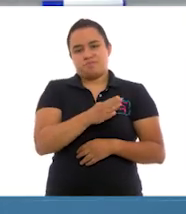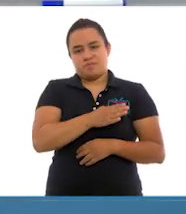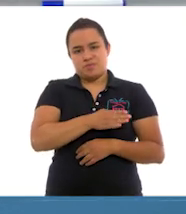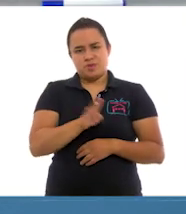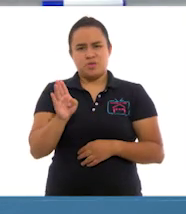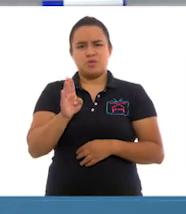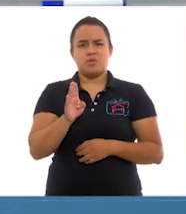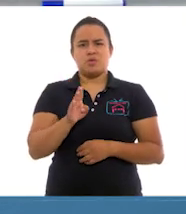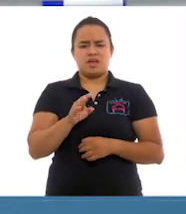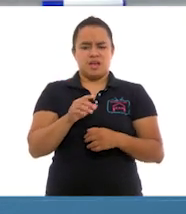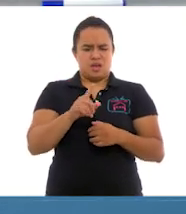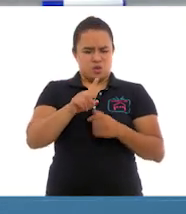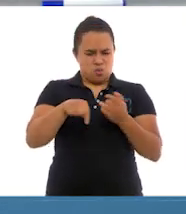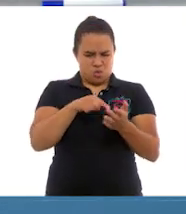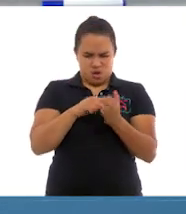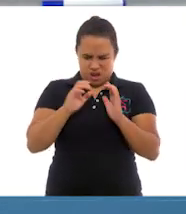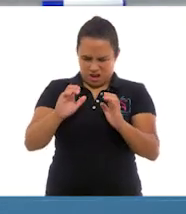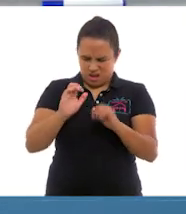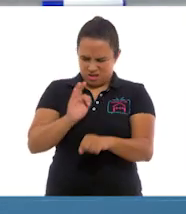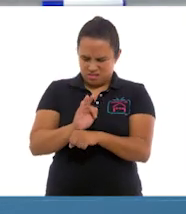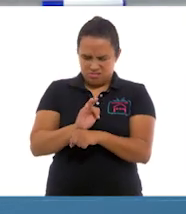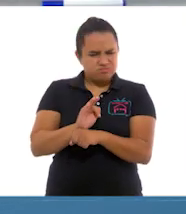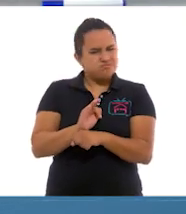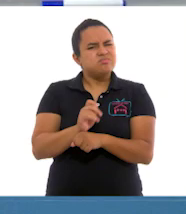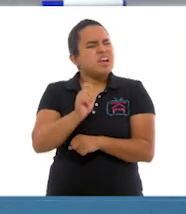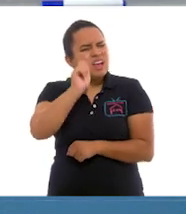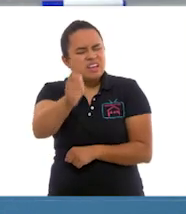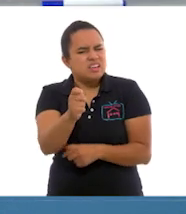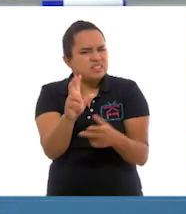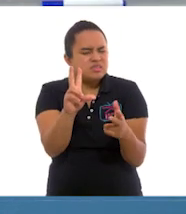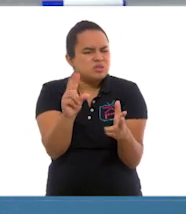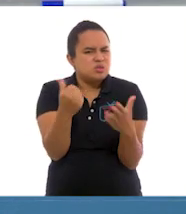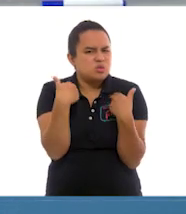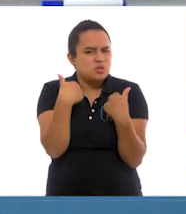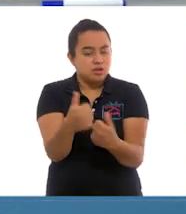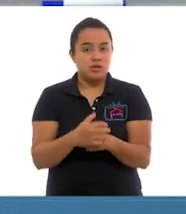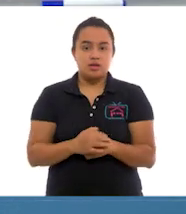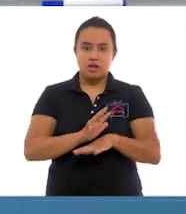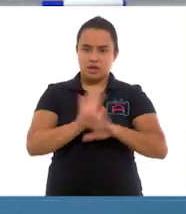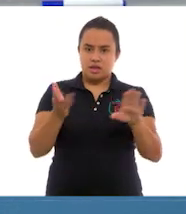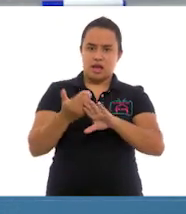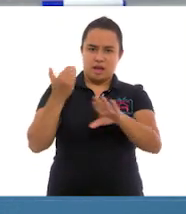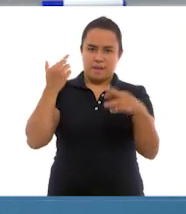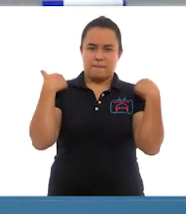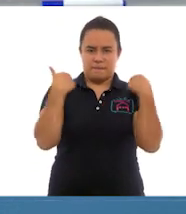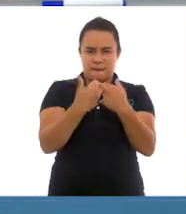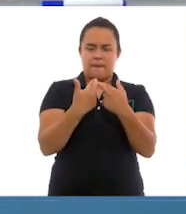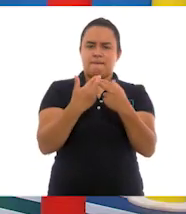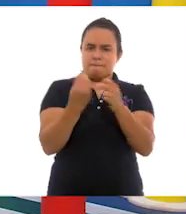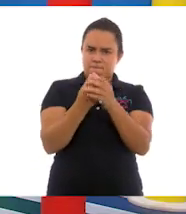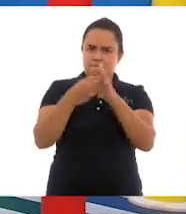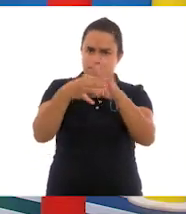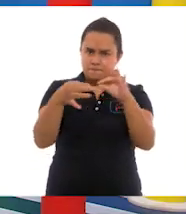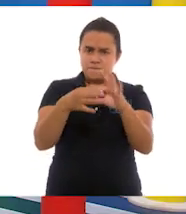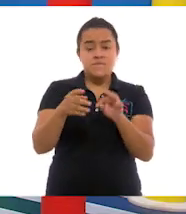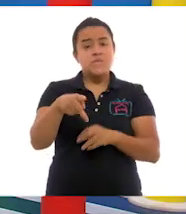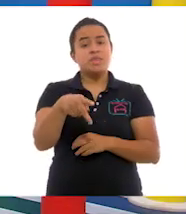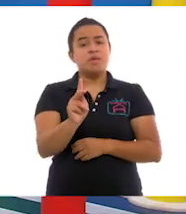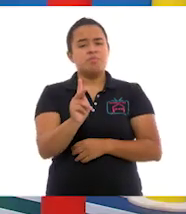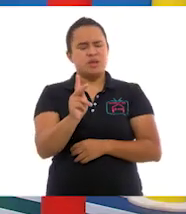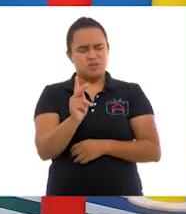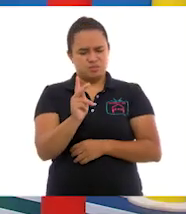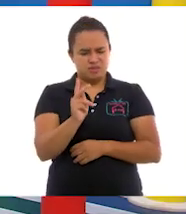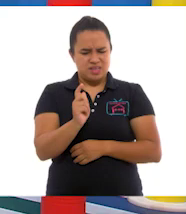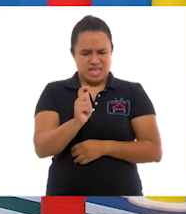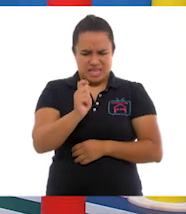no entendí lo de las áreas protegidas. ¿A qué se refiere eso? Ya las ha mencionado la maestra en clases anteriores, pero no